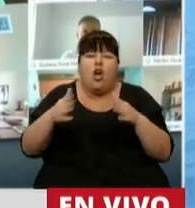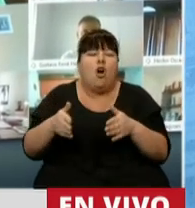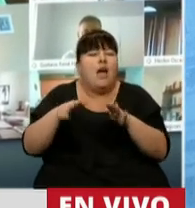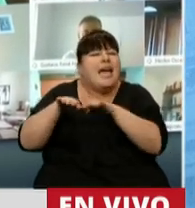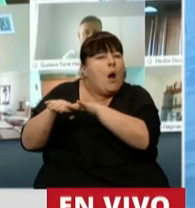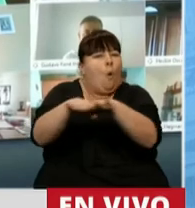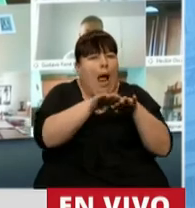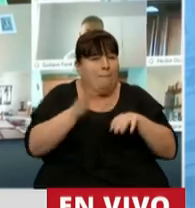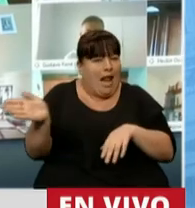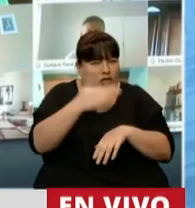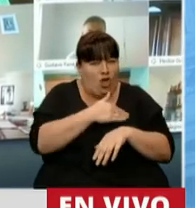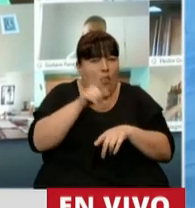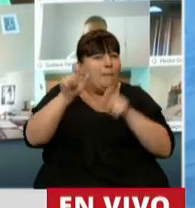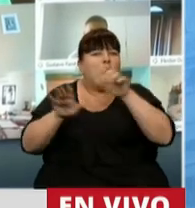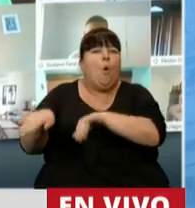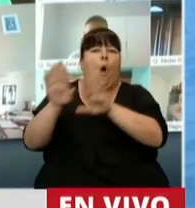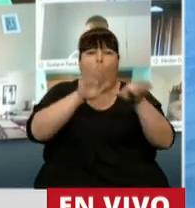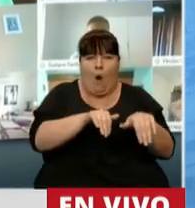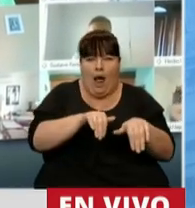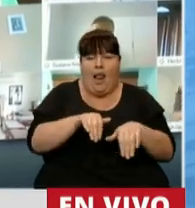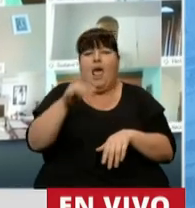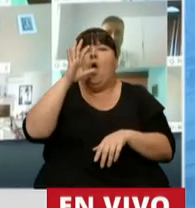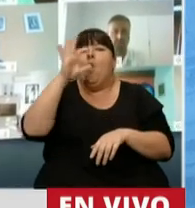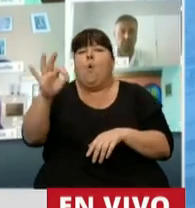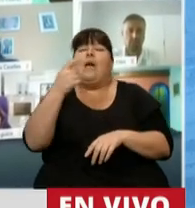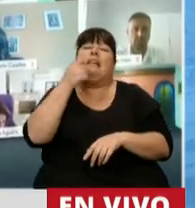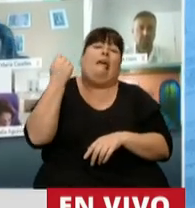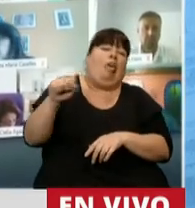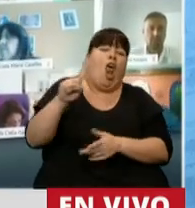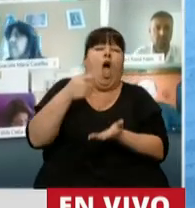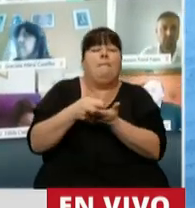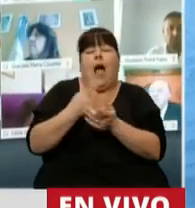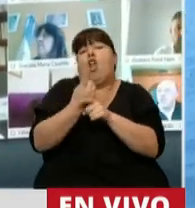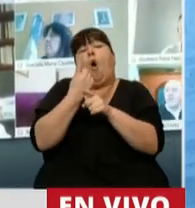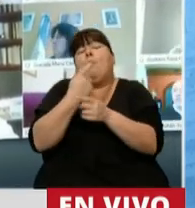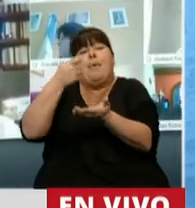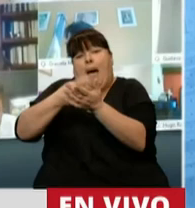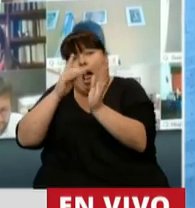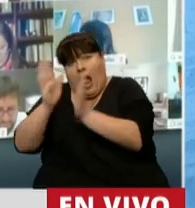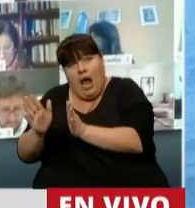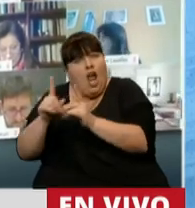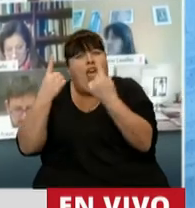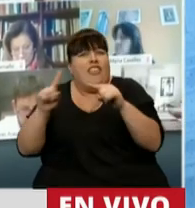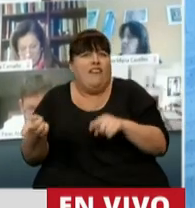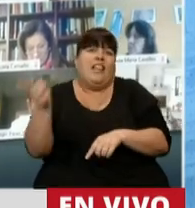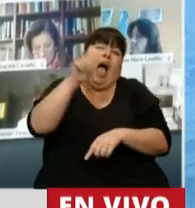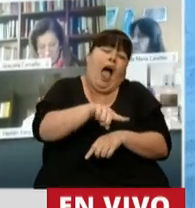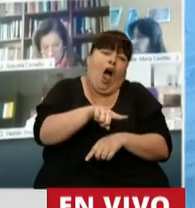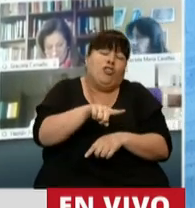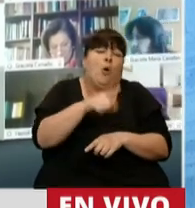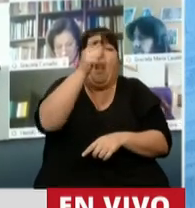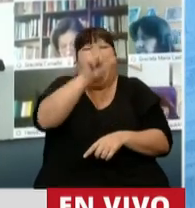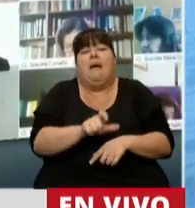más igual a los iguales y nunca un evasor que no pudo pagar sus impuestos es igual que